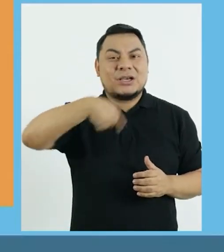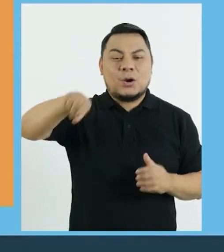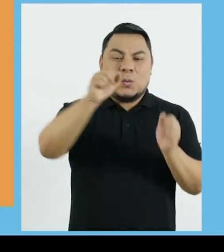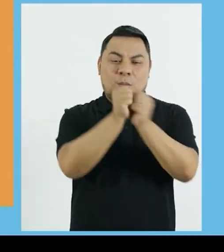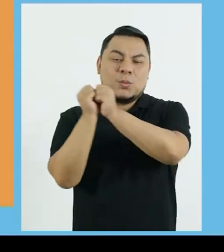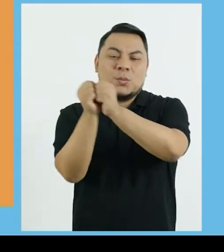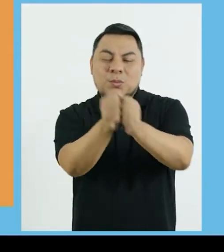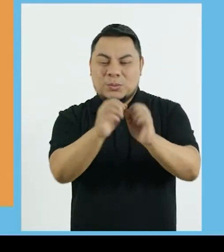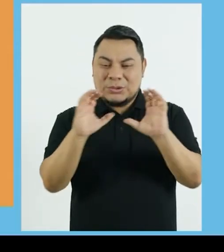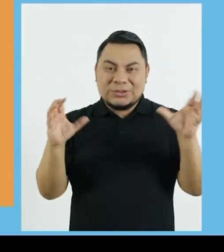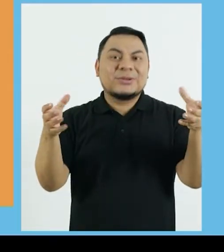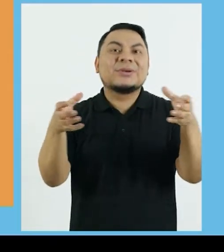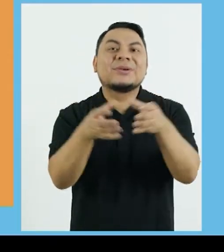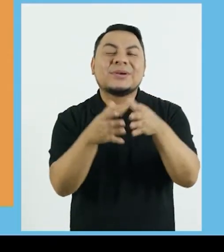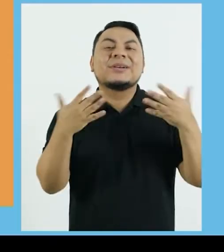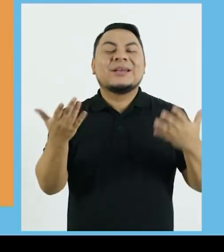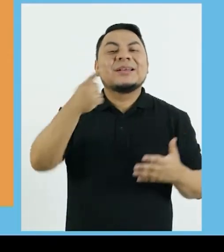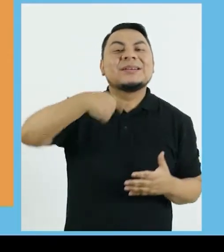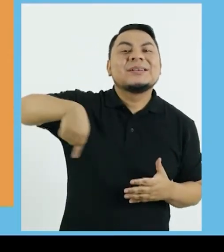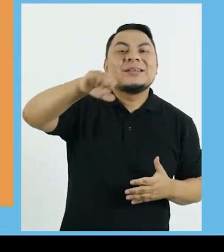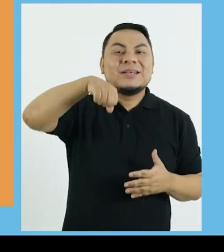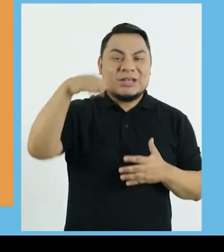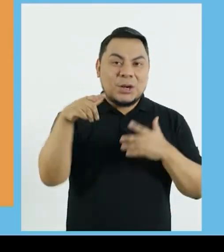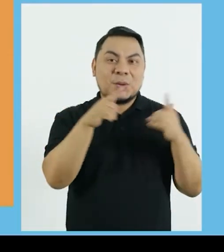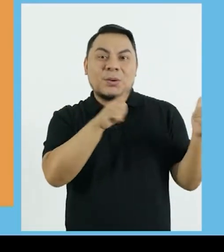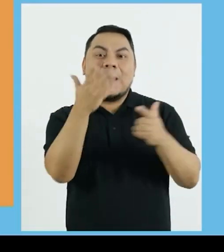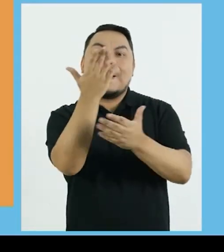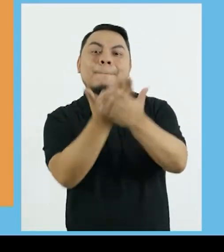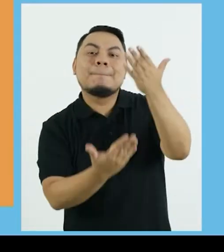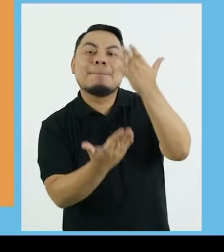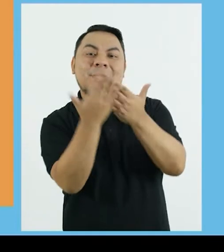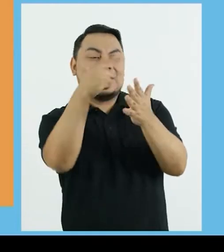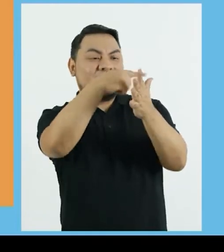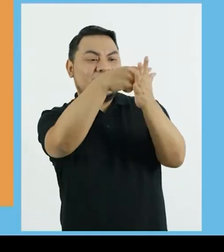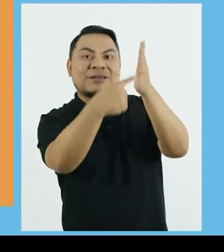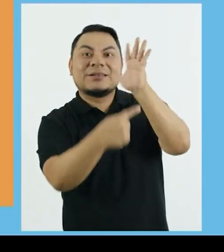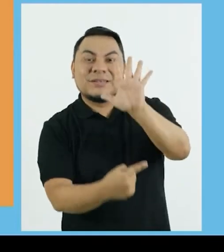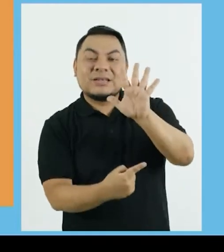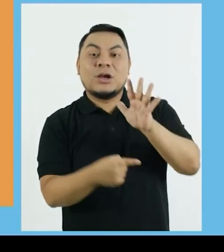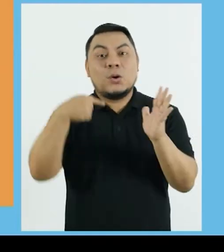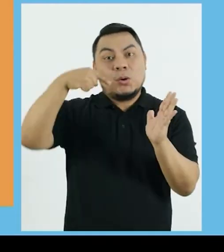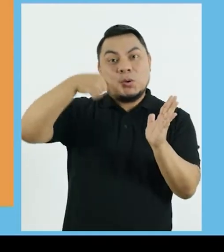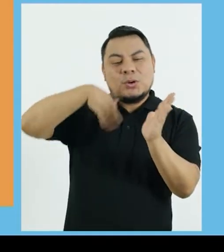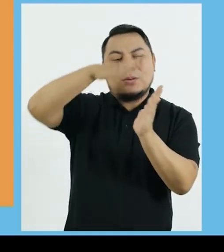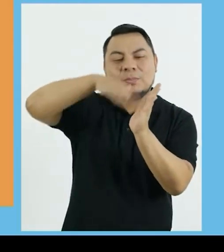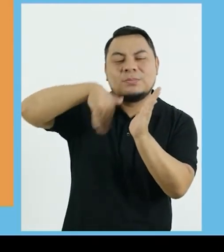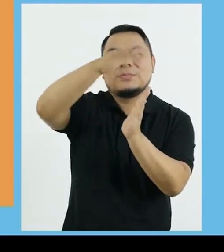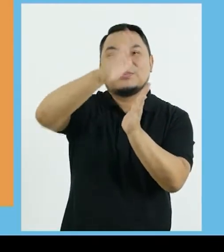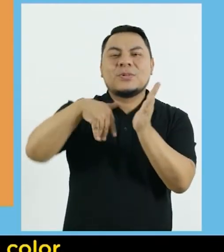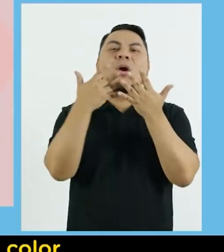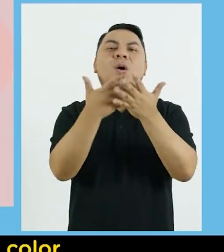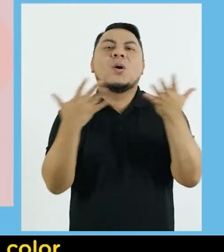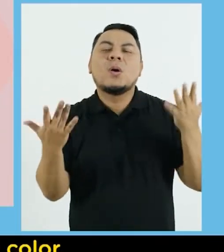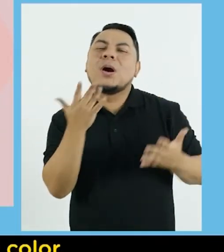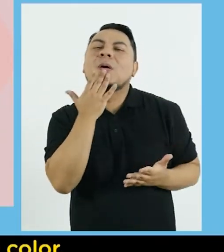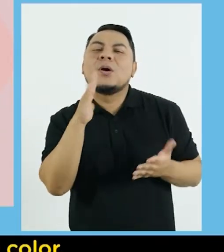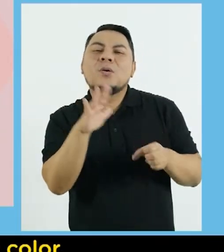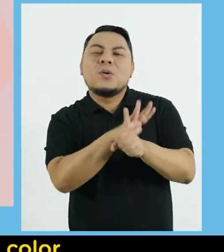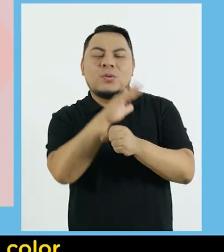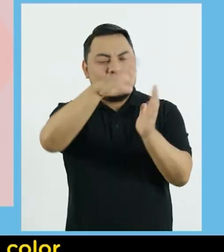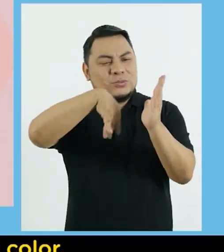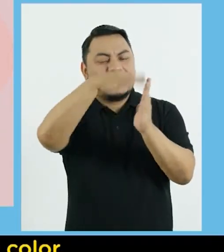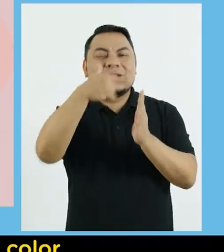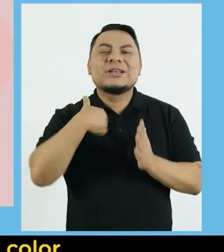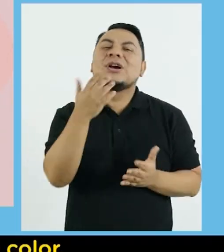Cinco dedos Siempre juntos Tienen mis dos manos Con ellas